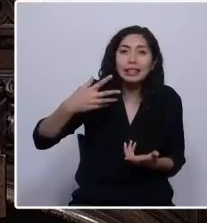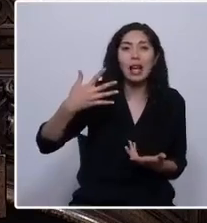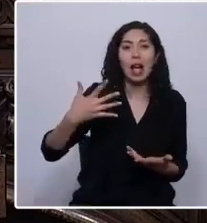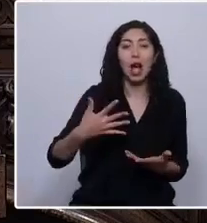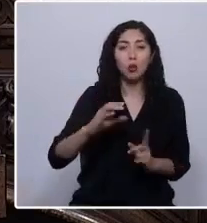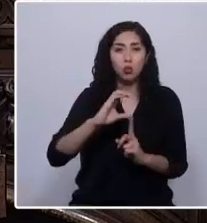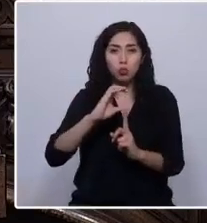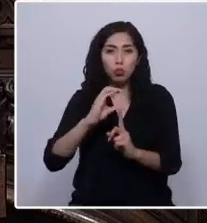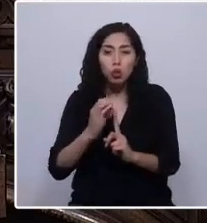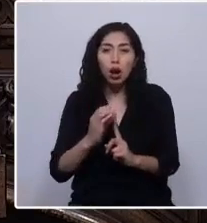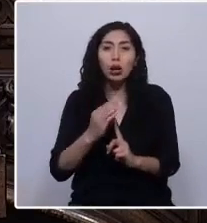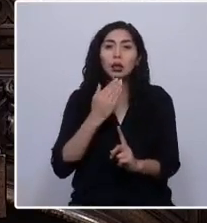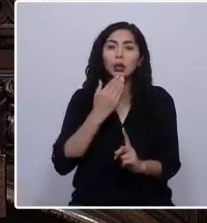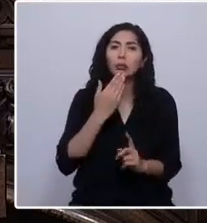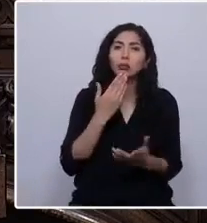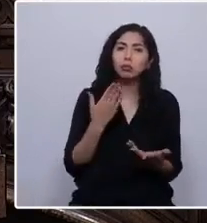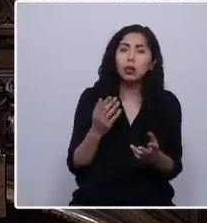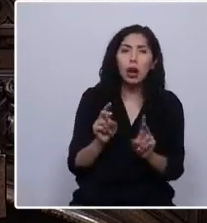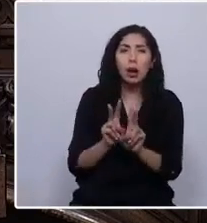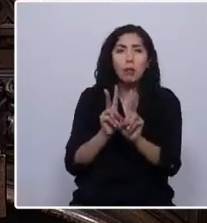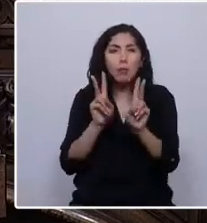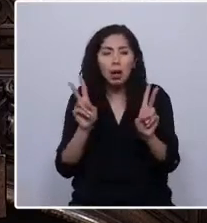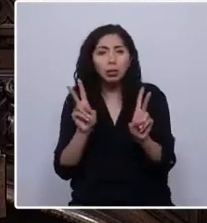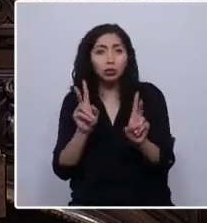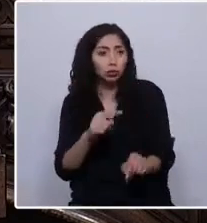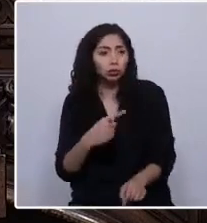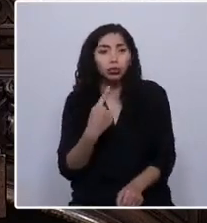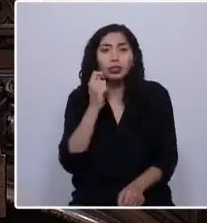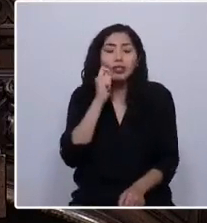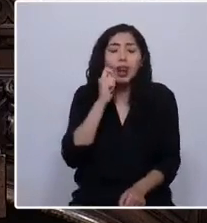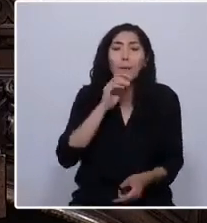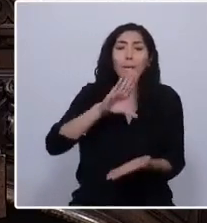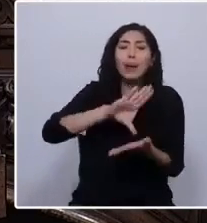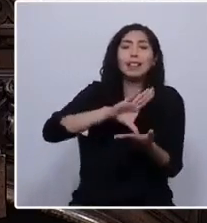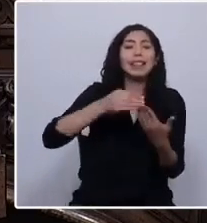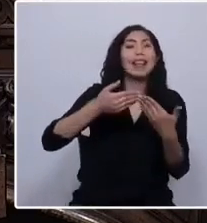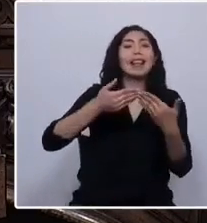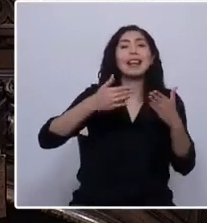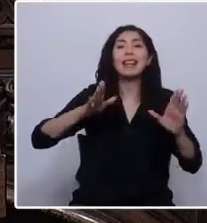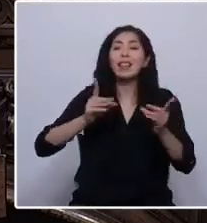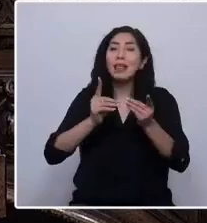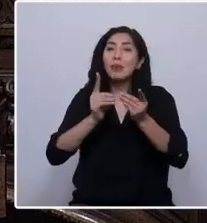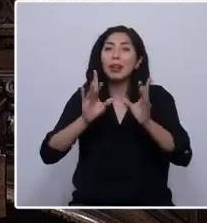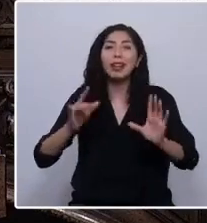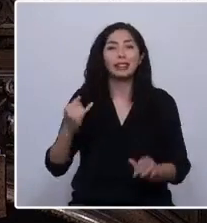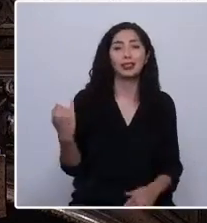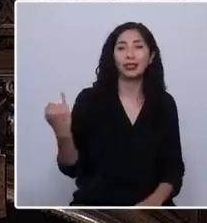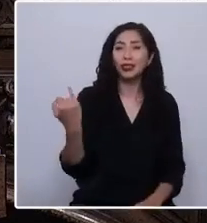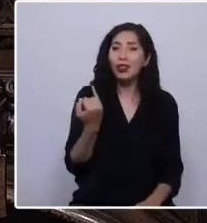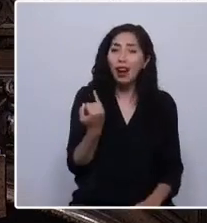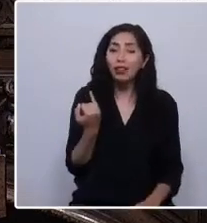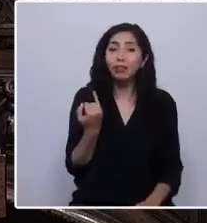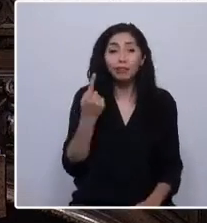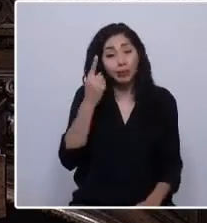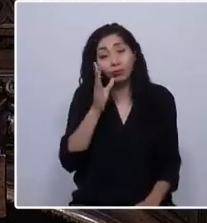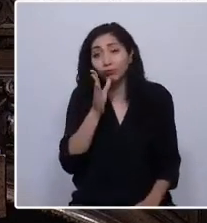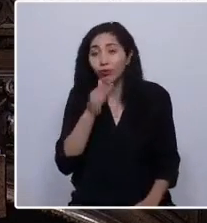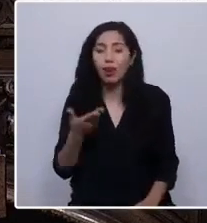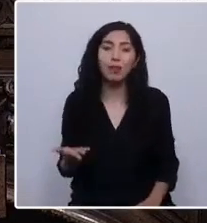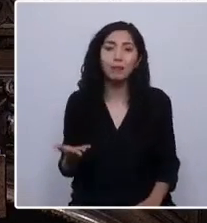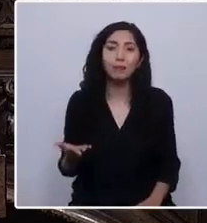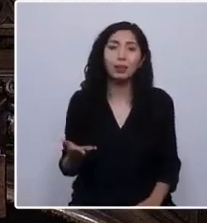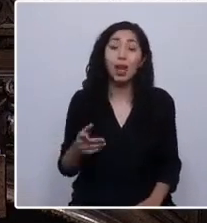sociedad de la cultura, la paz, seríamos un país libre, feliz, democrático y soberano. Finalmente,